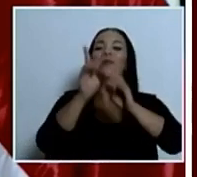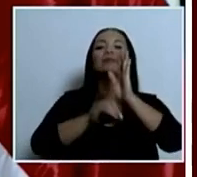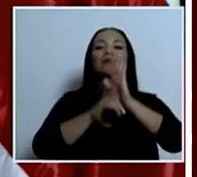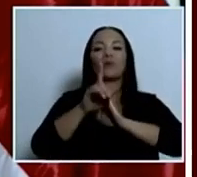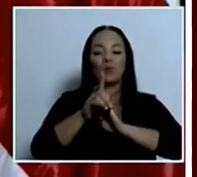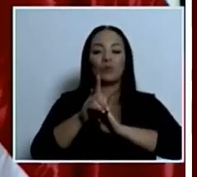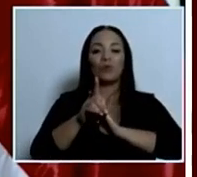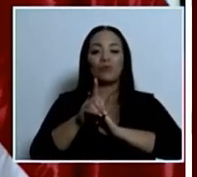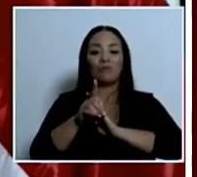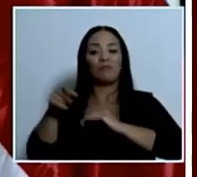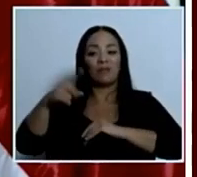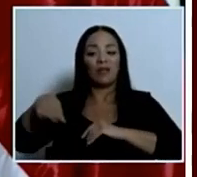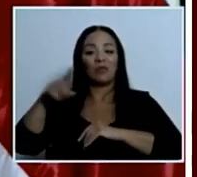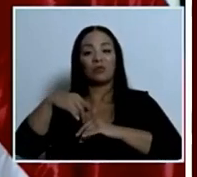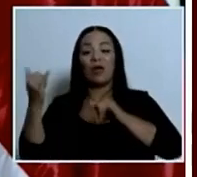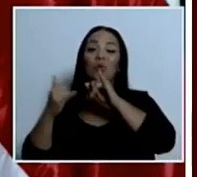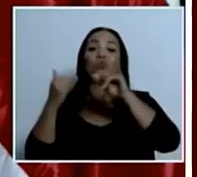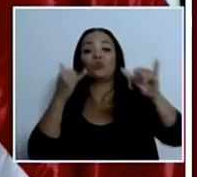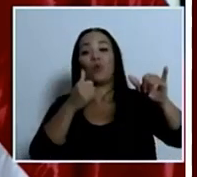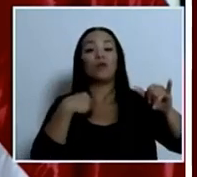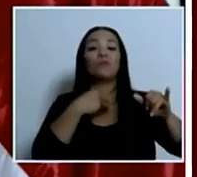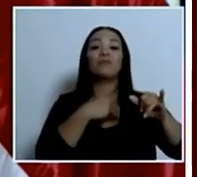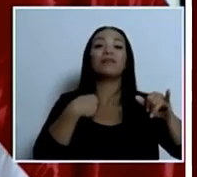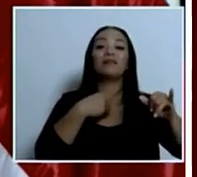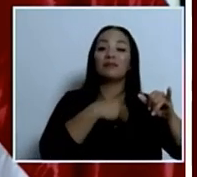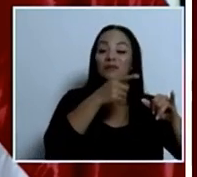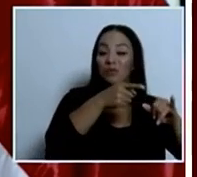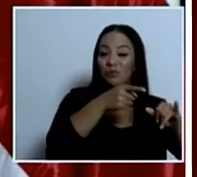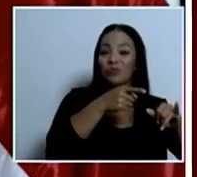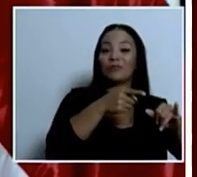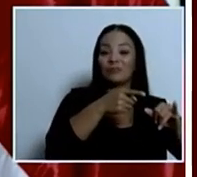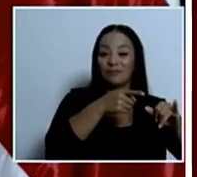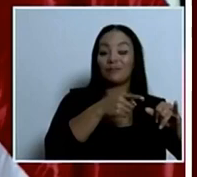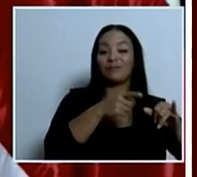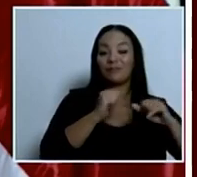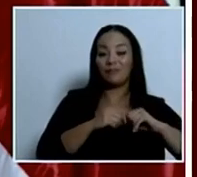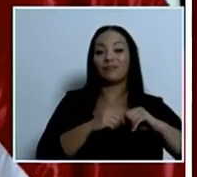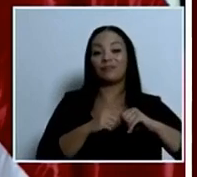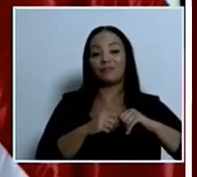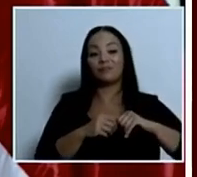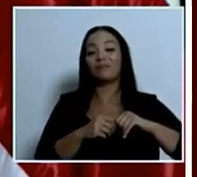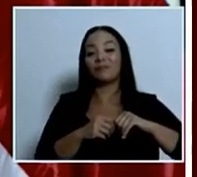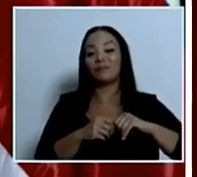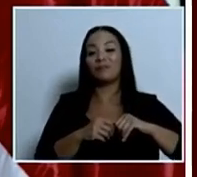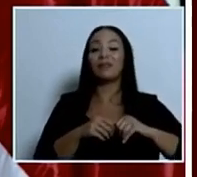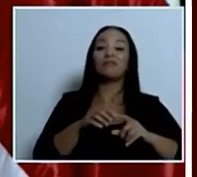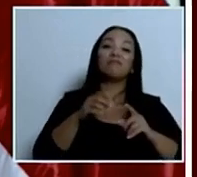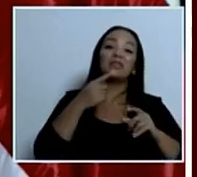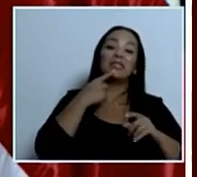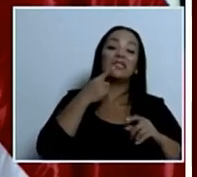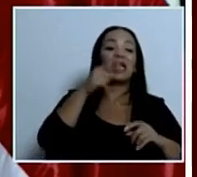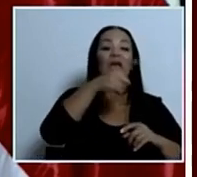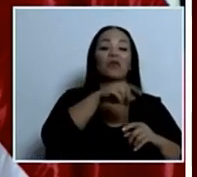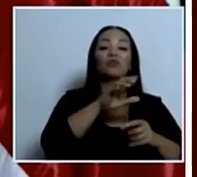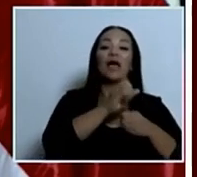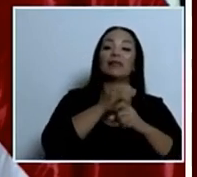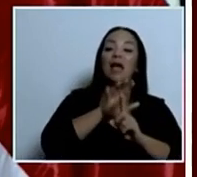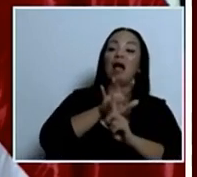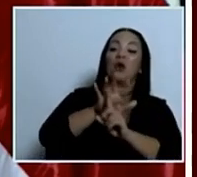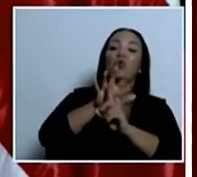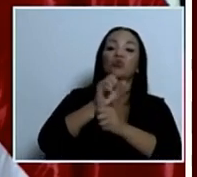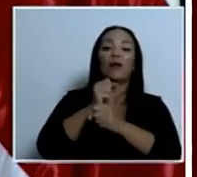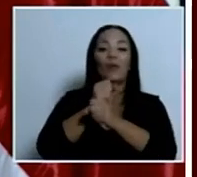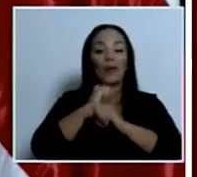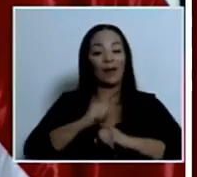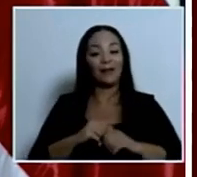acusó a los ministros de Estado que se sientan en la Junta Directiva de acoso laboral por darle